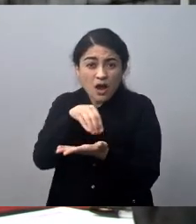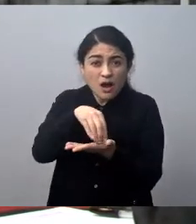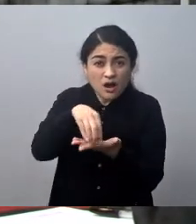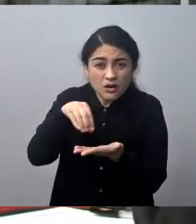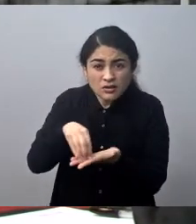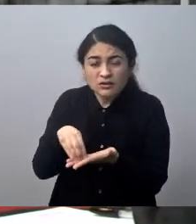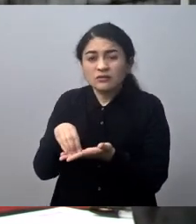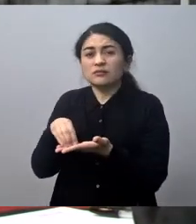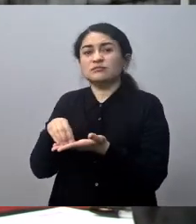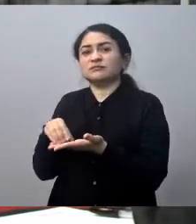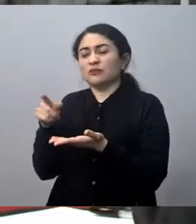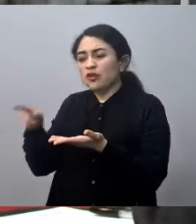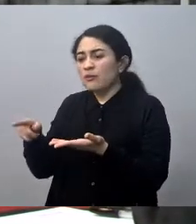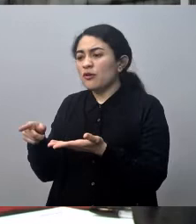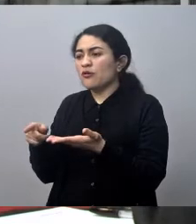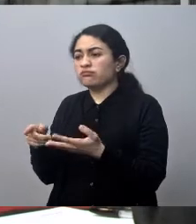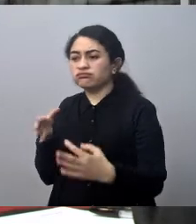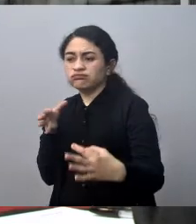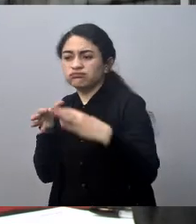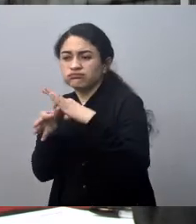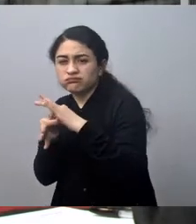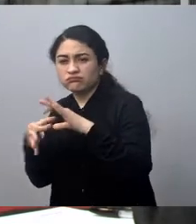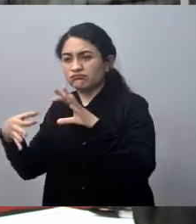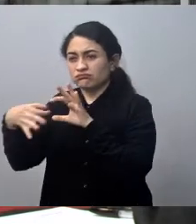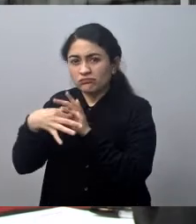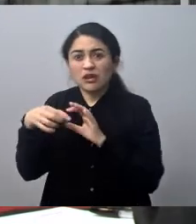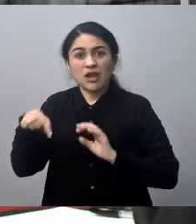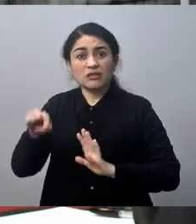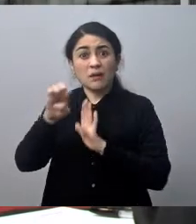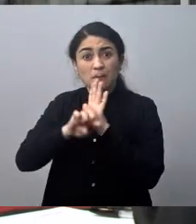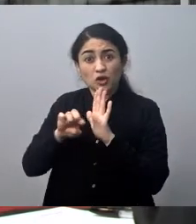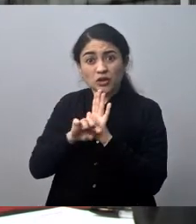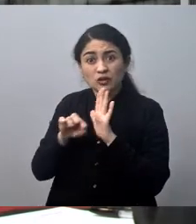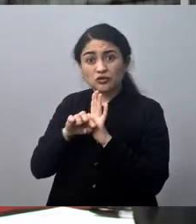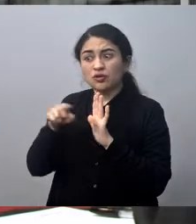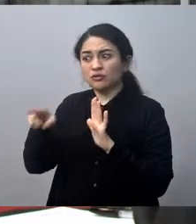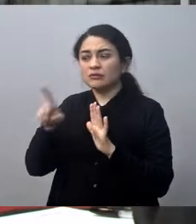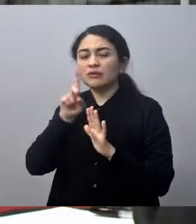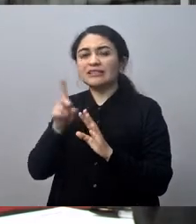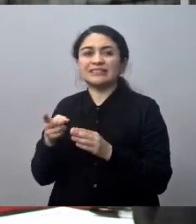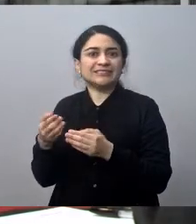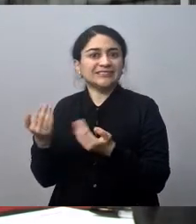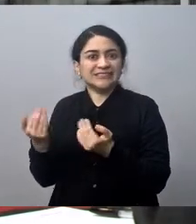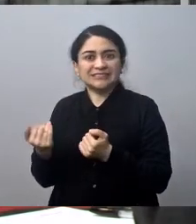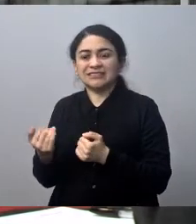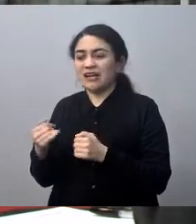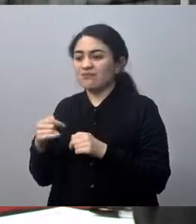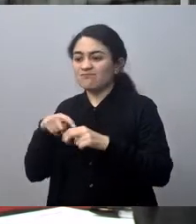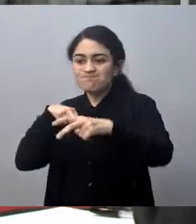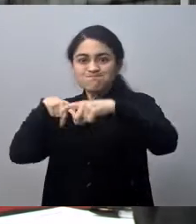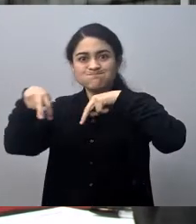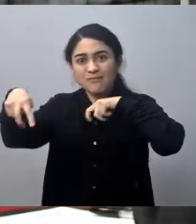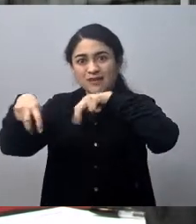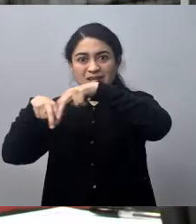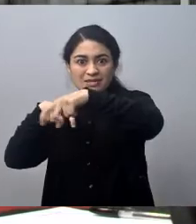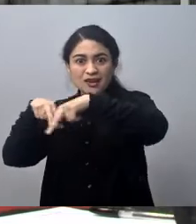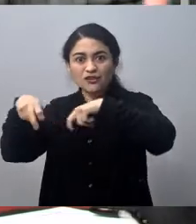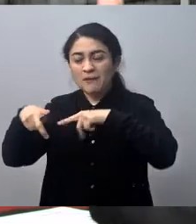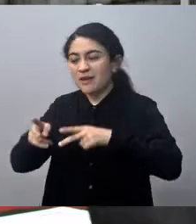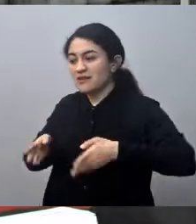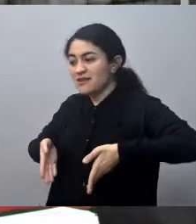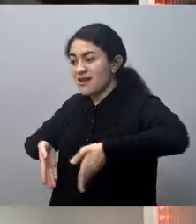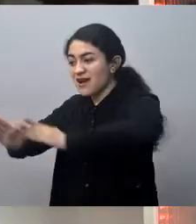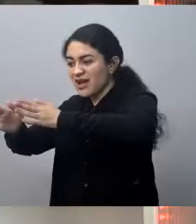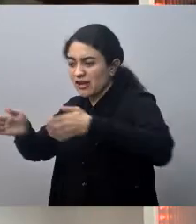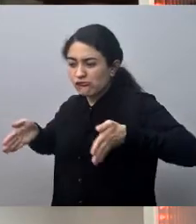desarrolladas en buenas instancias, es decir, este proyecto considera paseo peatonal, ciclovía, para que la gente venga a disfrutar de